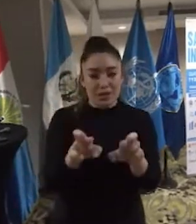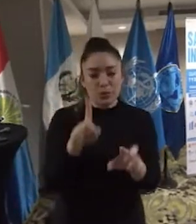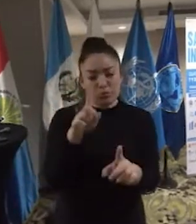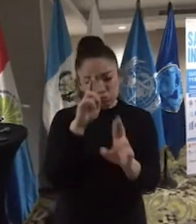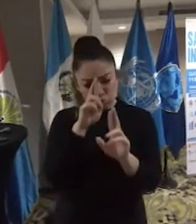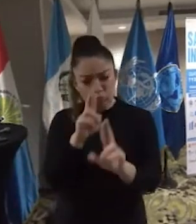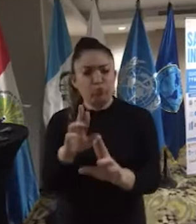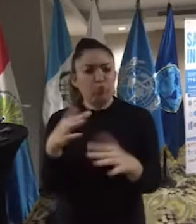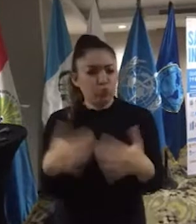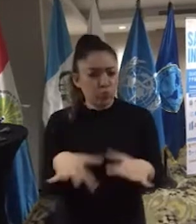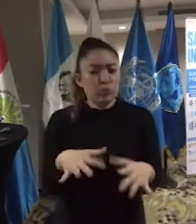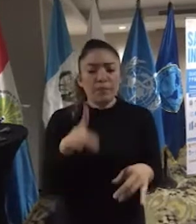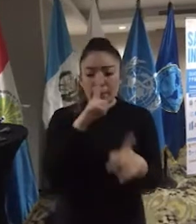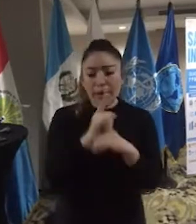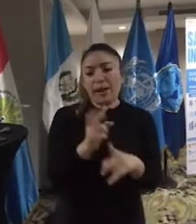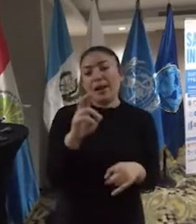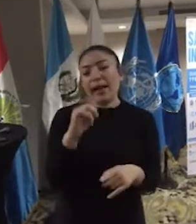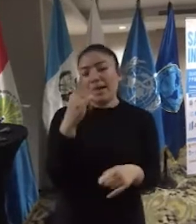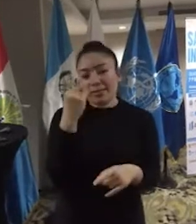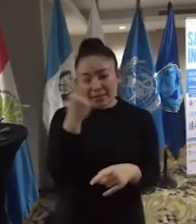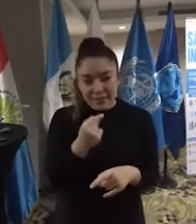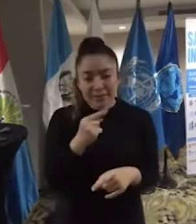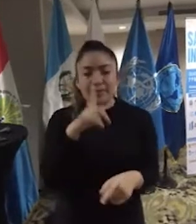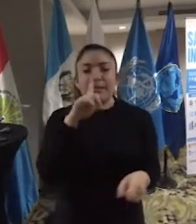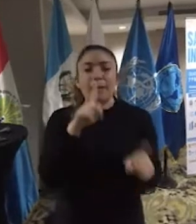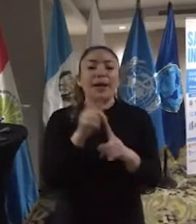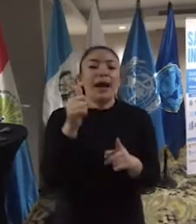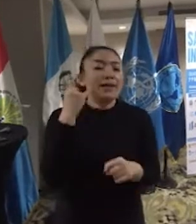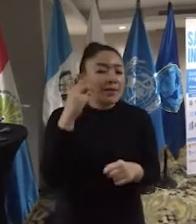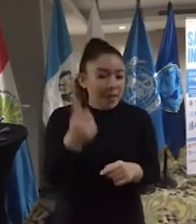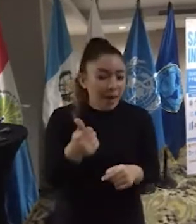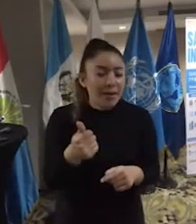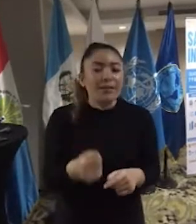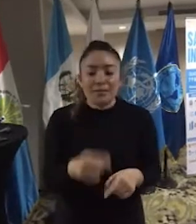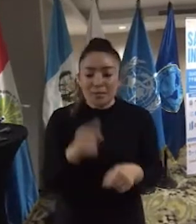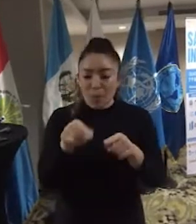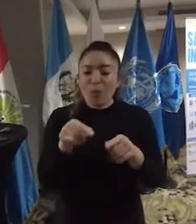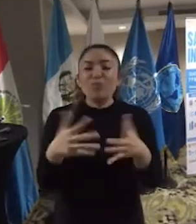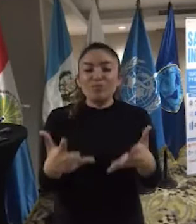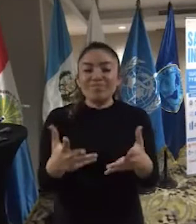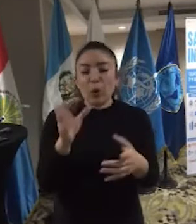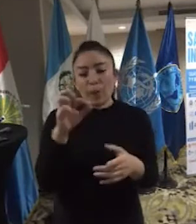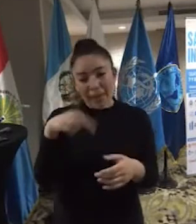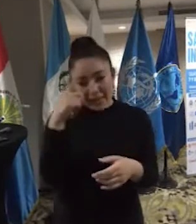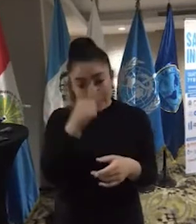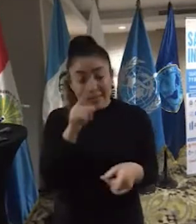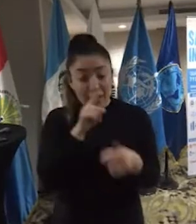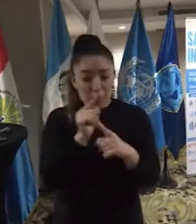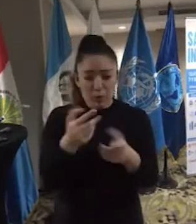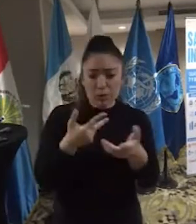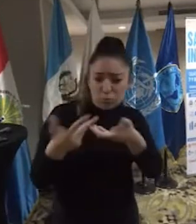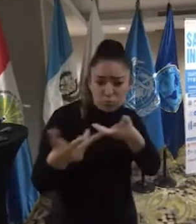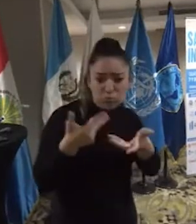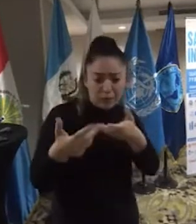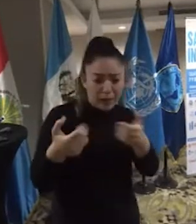reconocimiento a la RIADIS, a IDA también, por ese IOPES, por esa vinculación